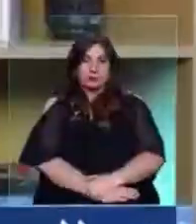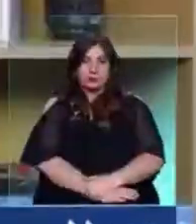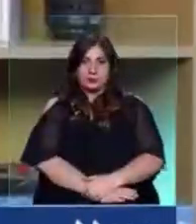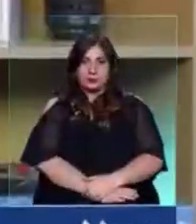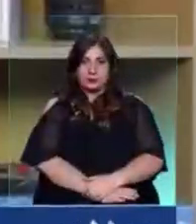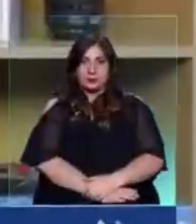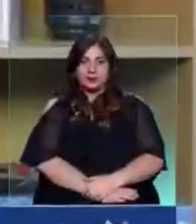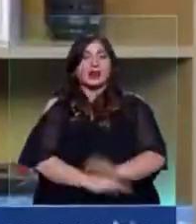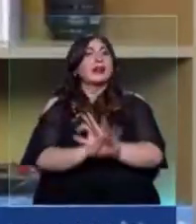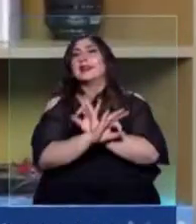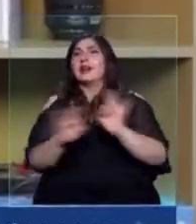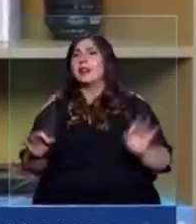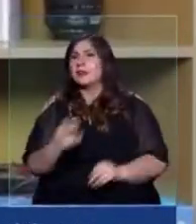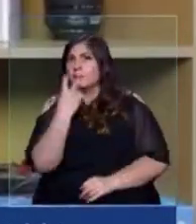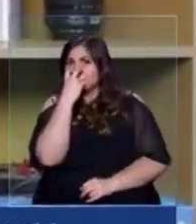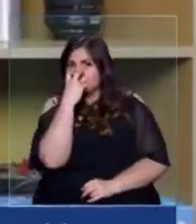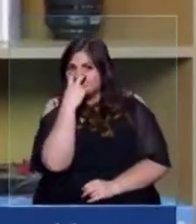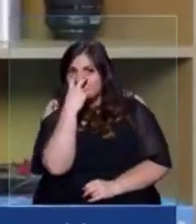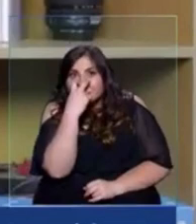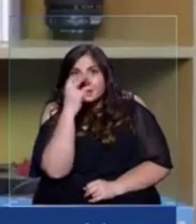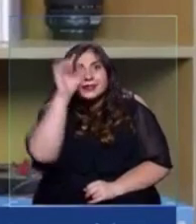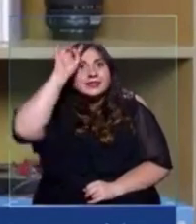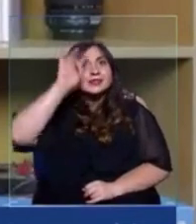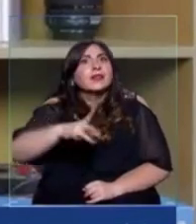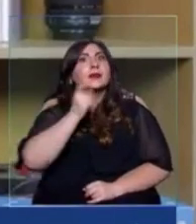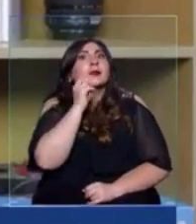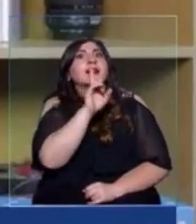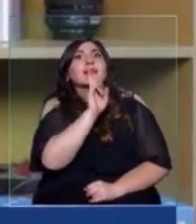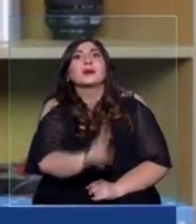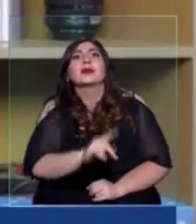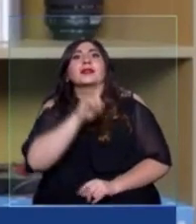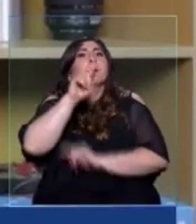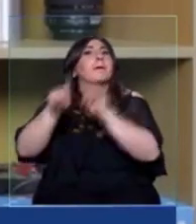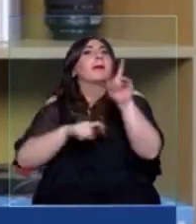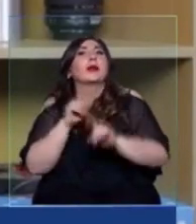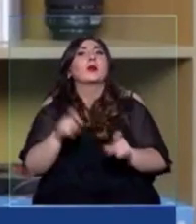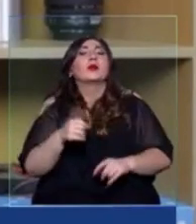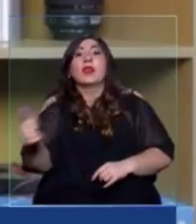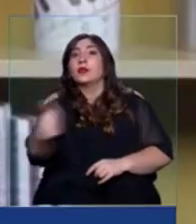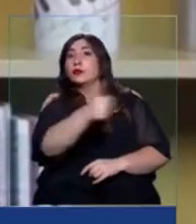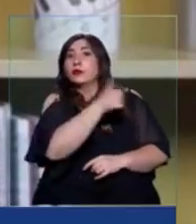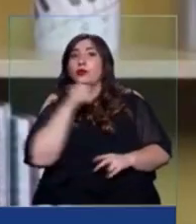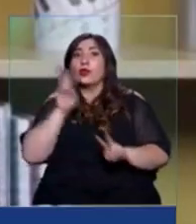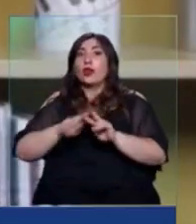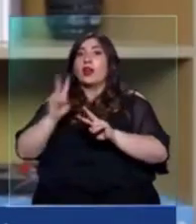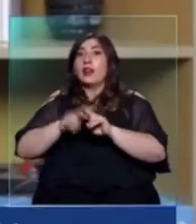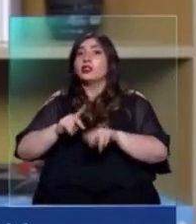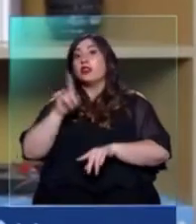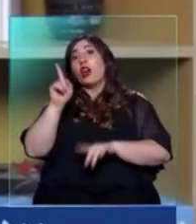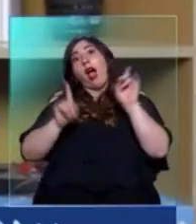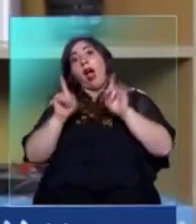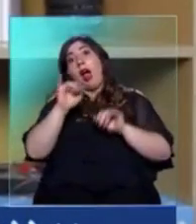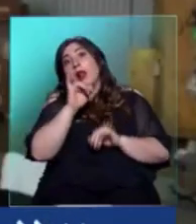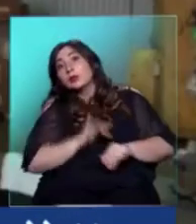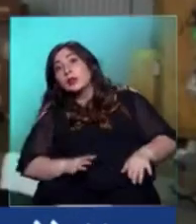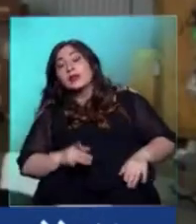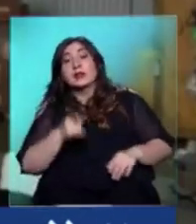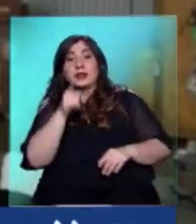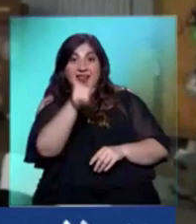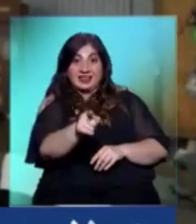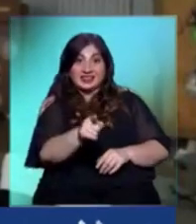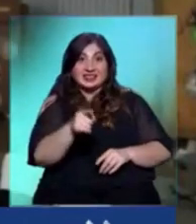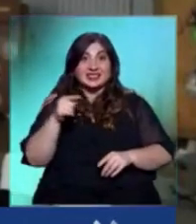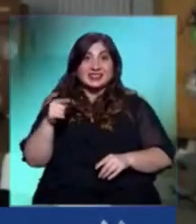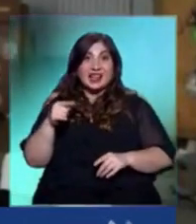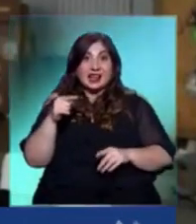Nadie queda fuera de la curiosidad de saber la respuesta frente a preguntas que todos se han hecho alguna vez. Y precisamente bajo